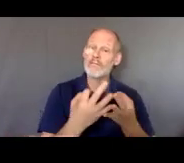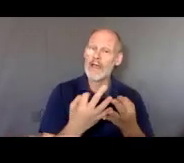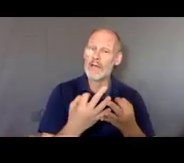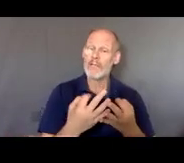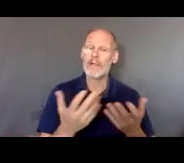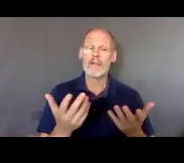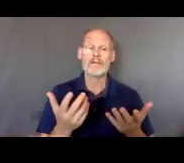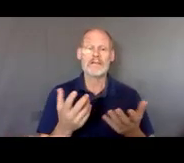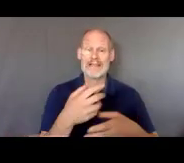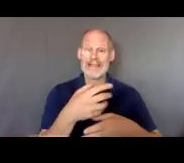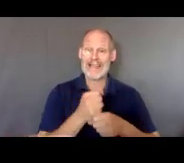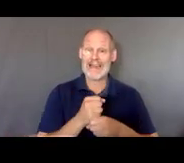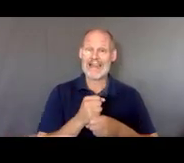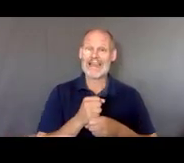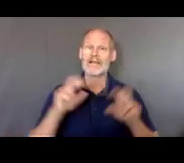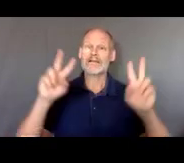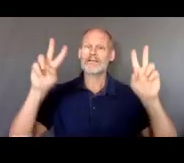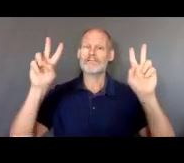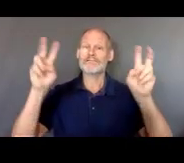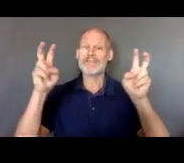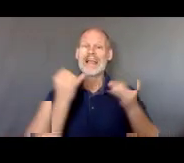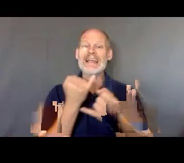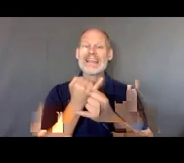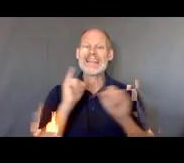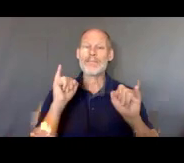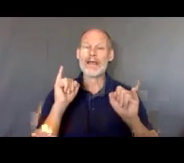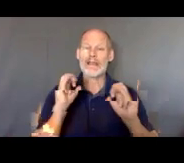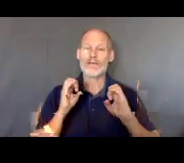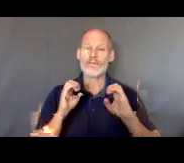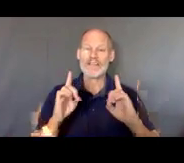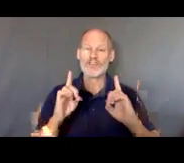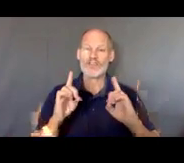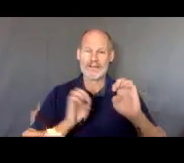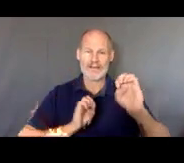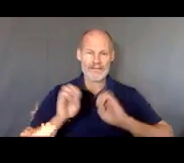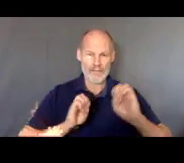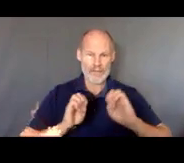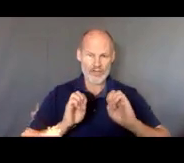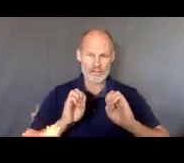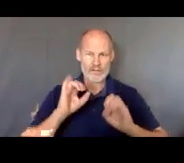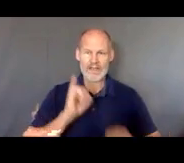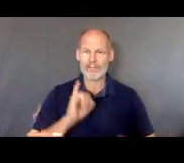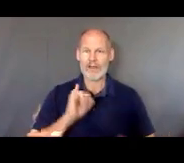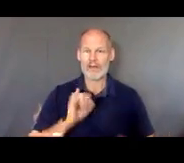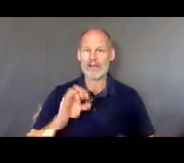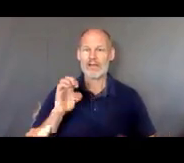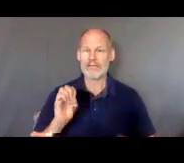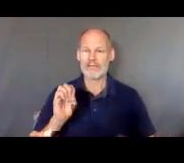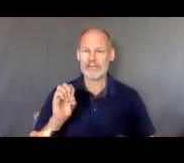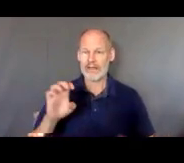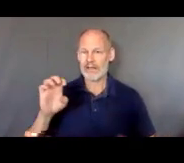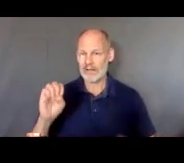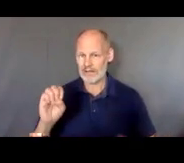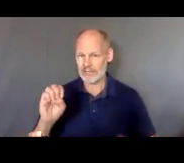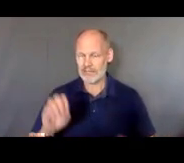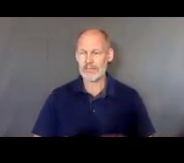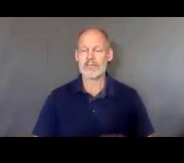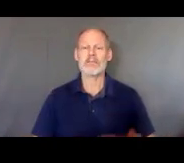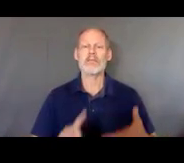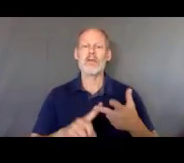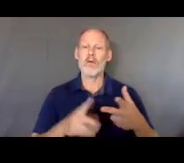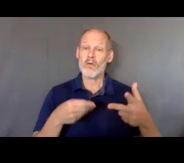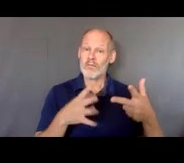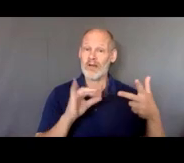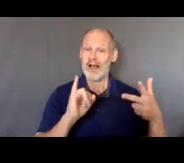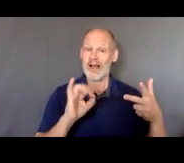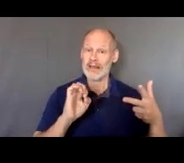obtener lo que es una evaluación de educación independiente y también proporcionamos un abogamos